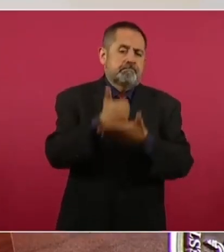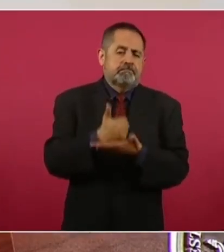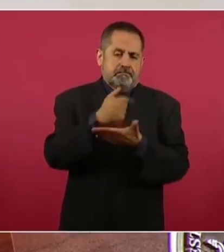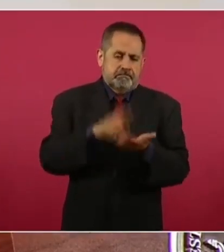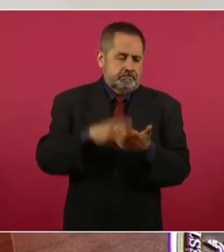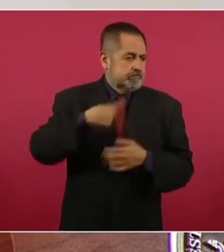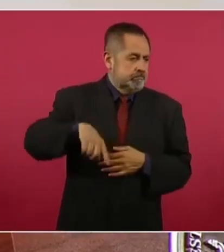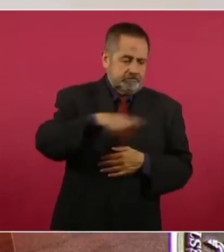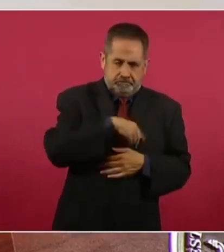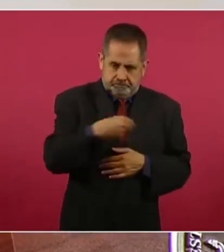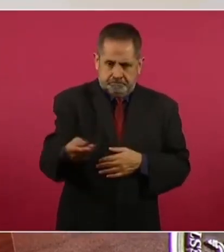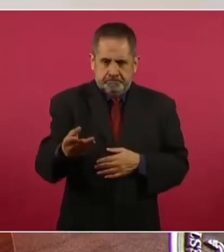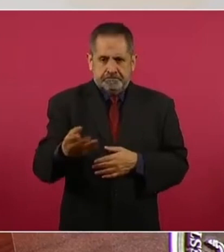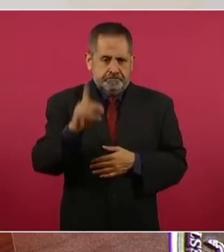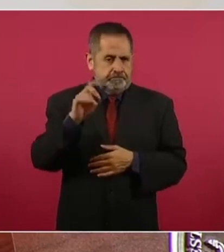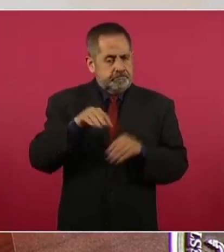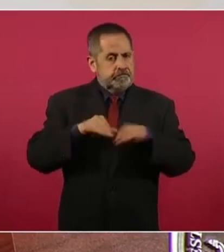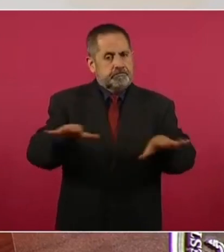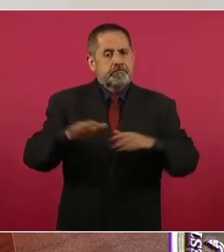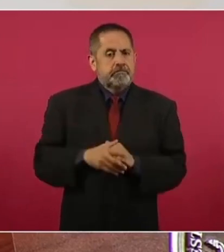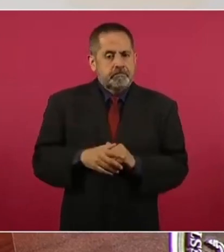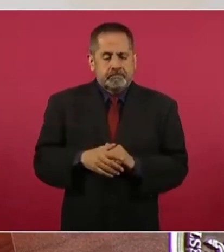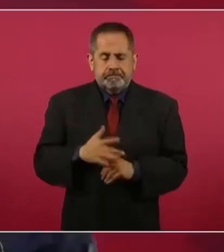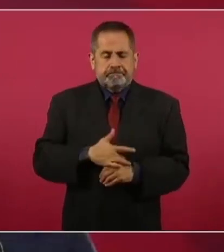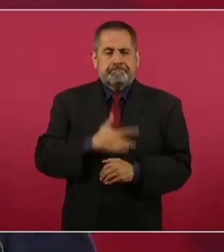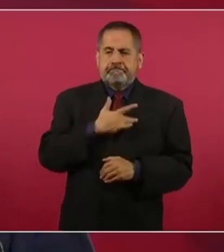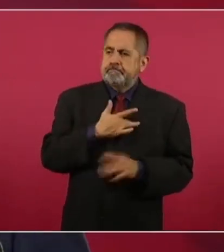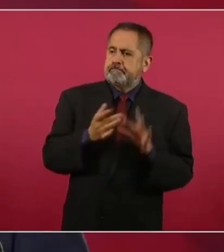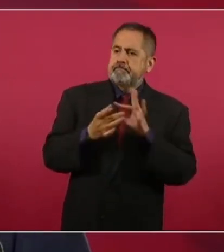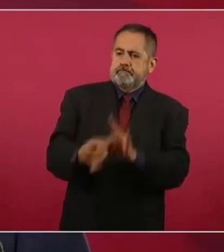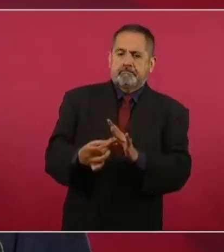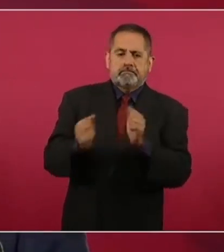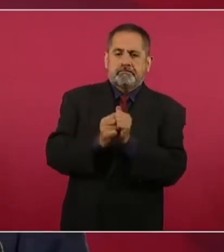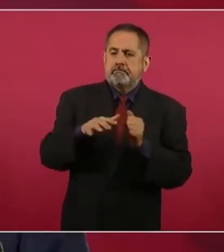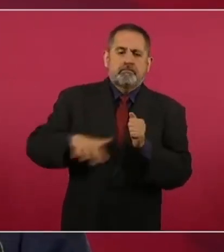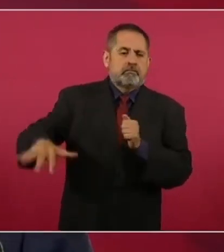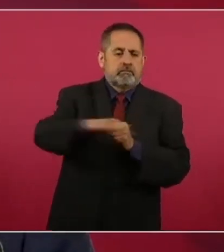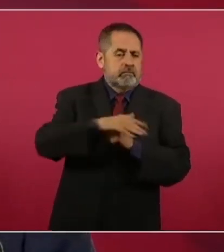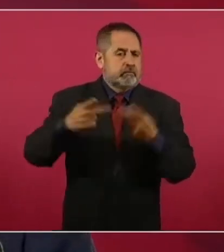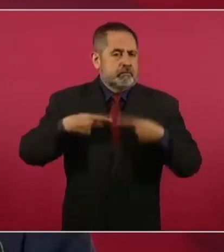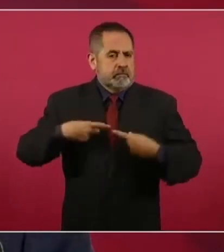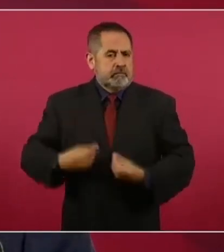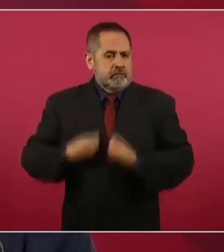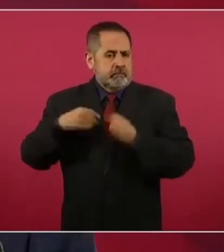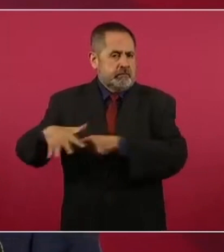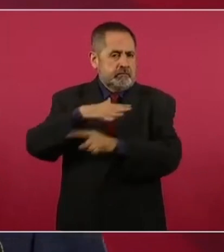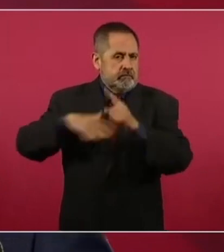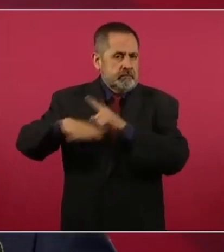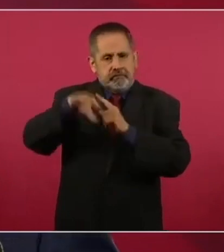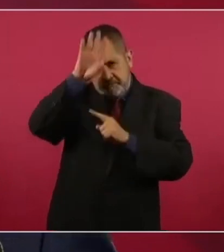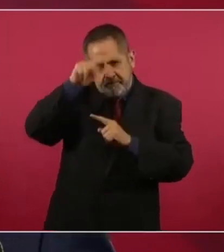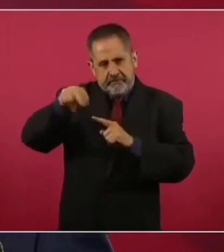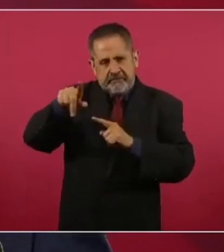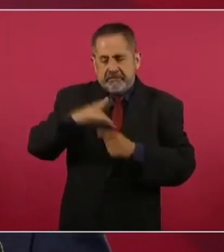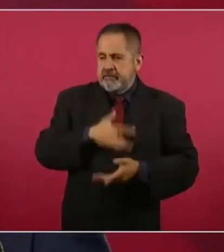que se solidaricen con la población que necesita el